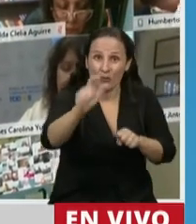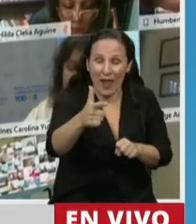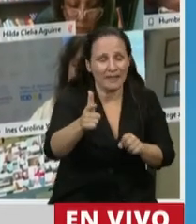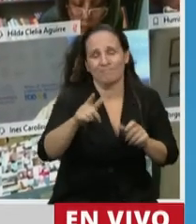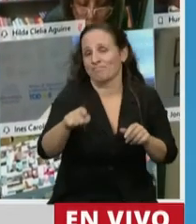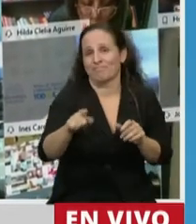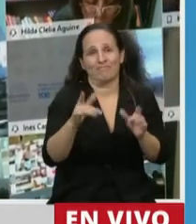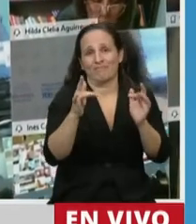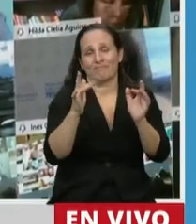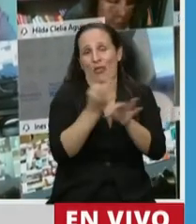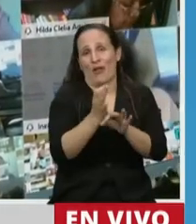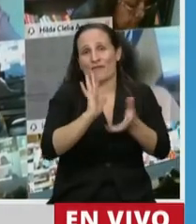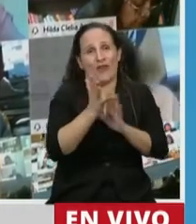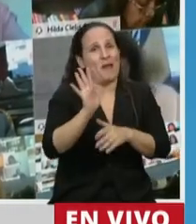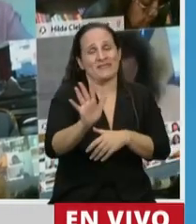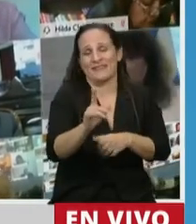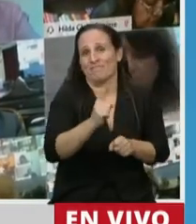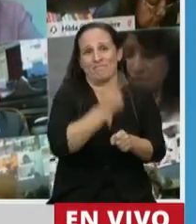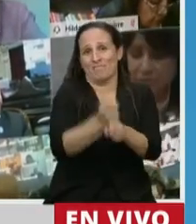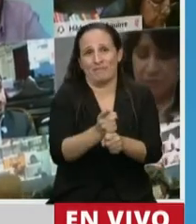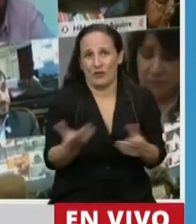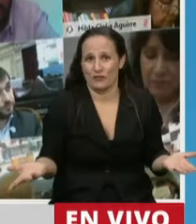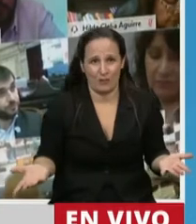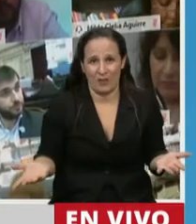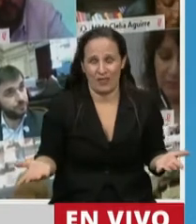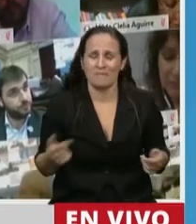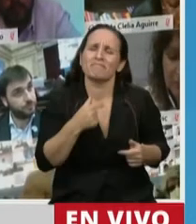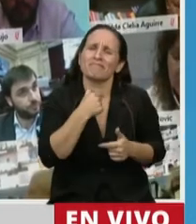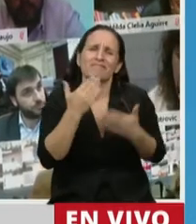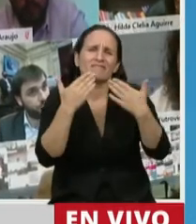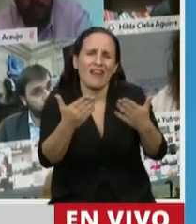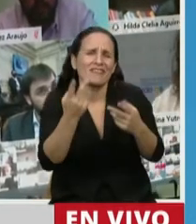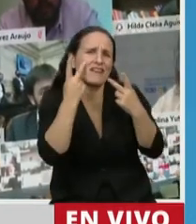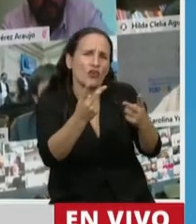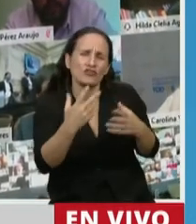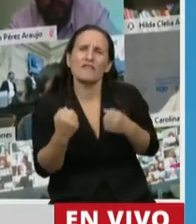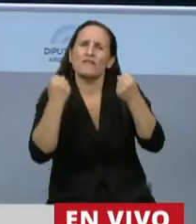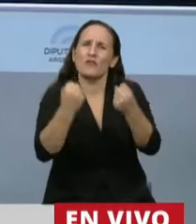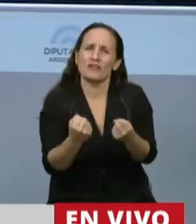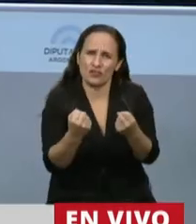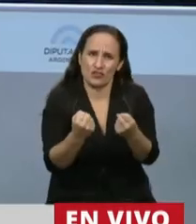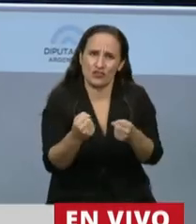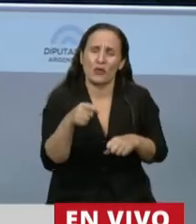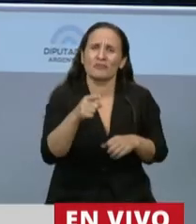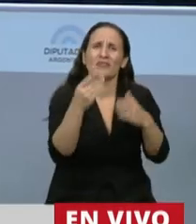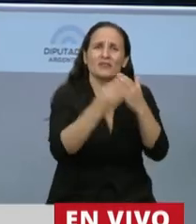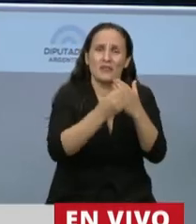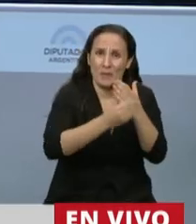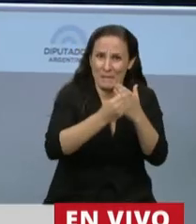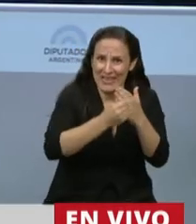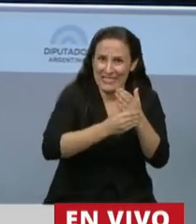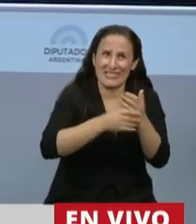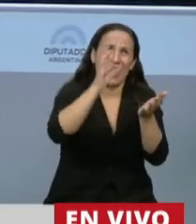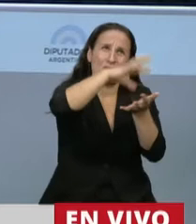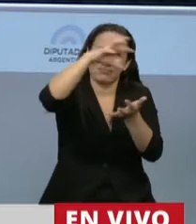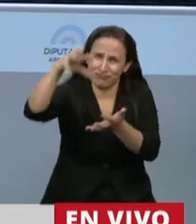Quiero agradecer y reconocer el esfuerzo, el esfuerzo que desde el primer día vienen realizando los ministerios de